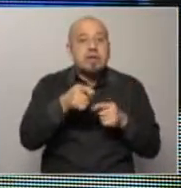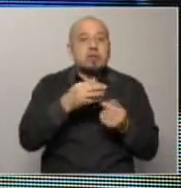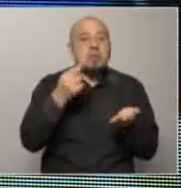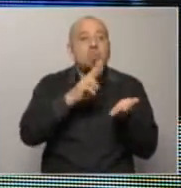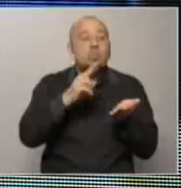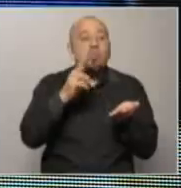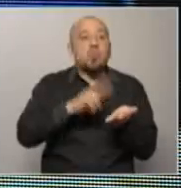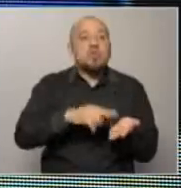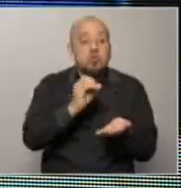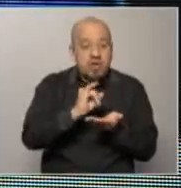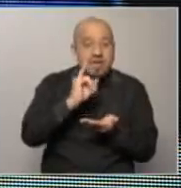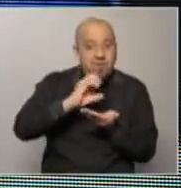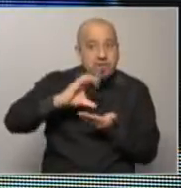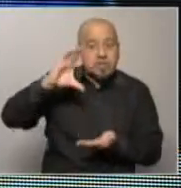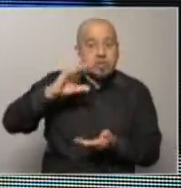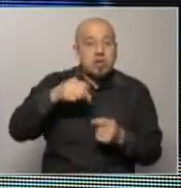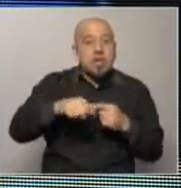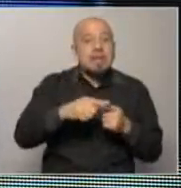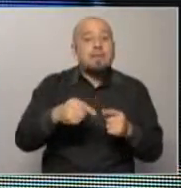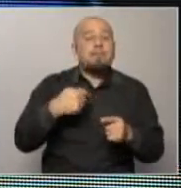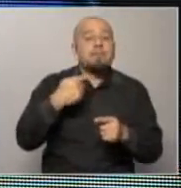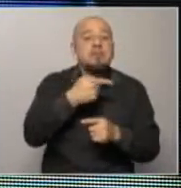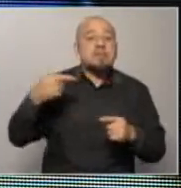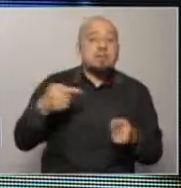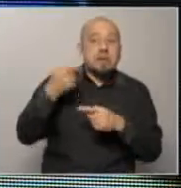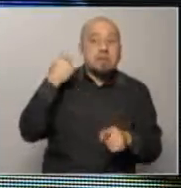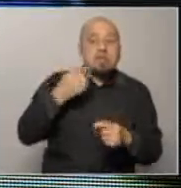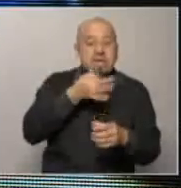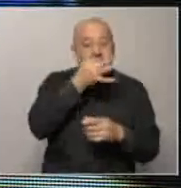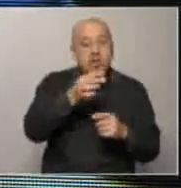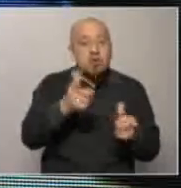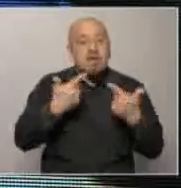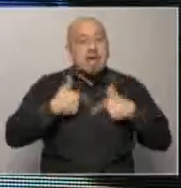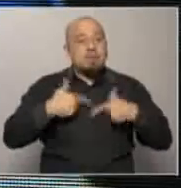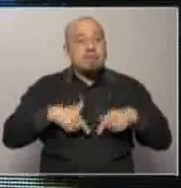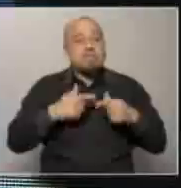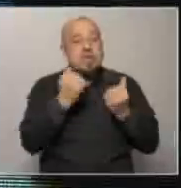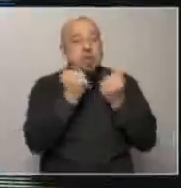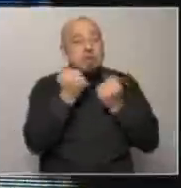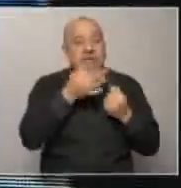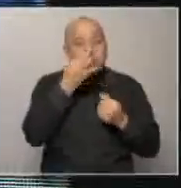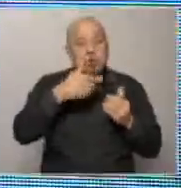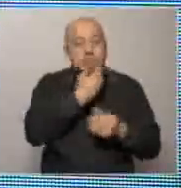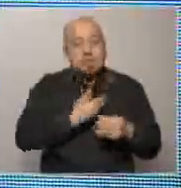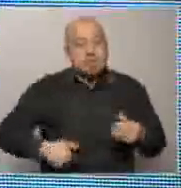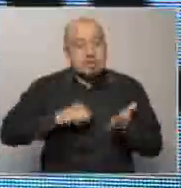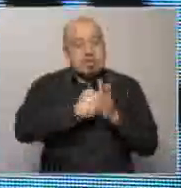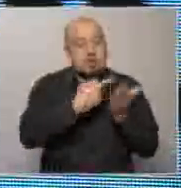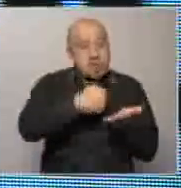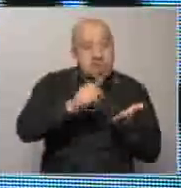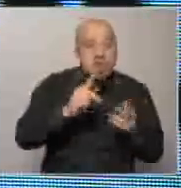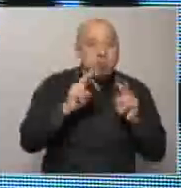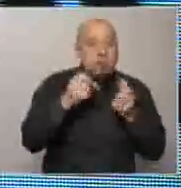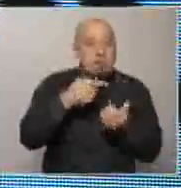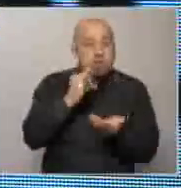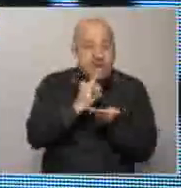inflacionario hay una apuesta muy decía el gobierno que la semana pasada lo anunció la ministra de economía con el presidente del banco central de apostar una inflación mucho más baja